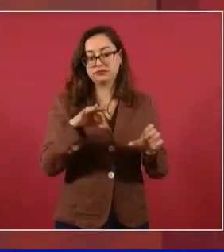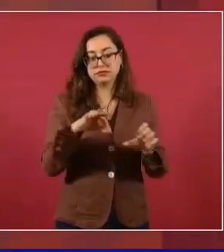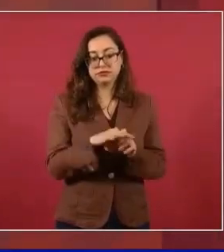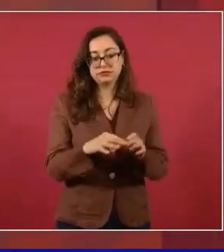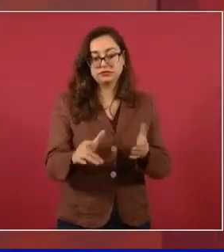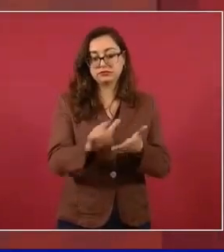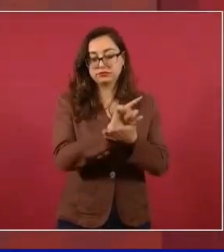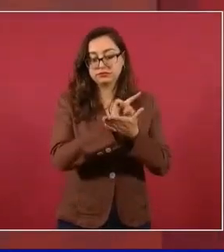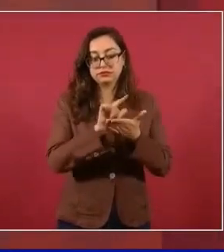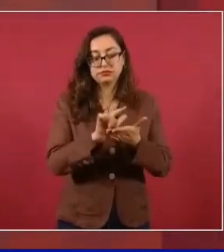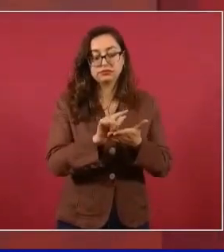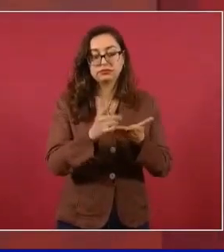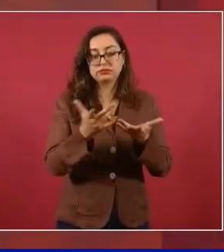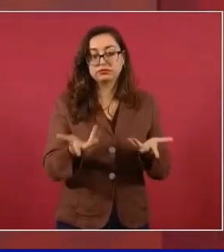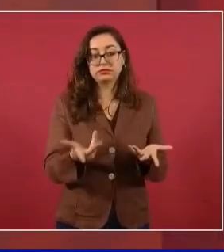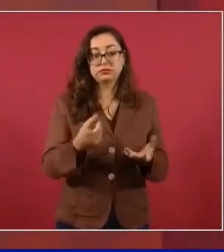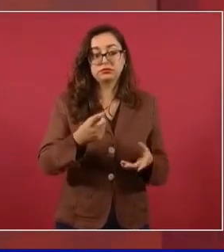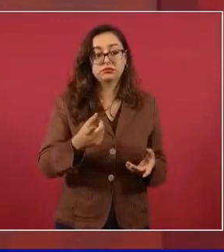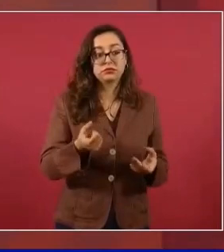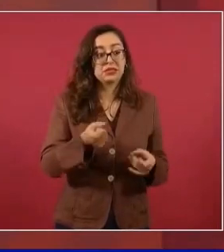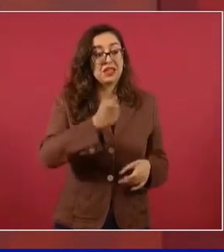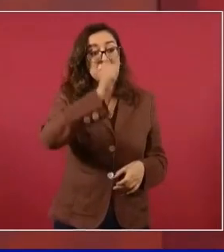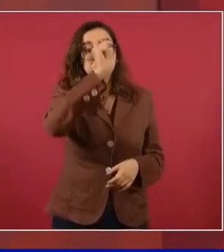pero porque los trabajadores votaron.